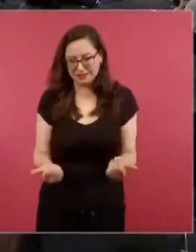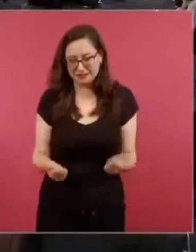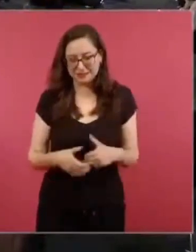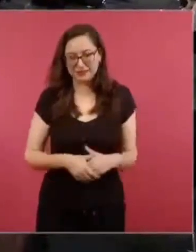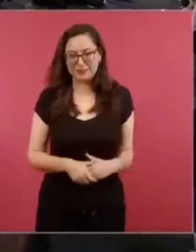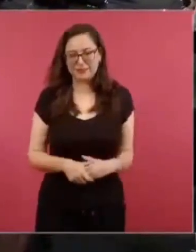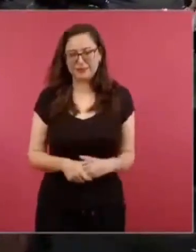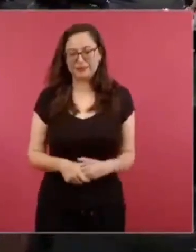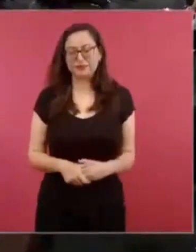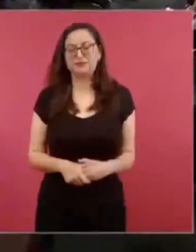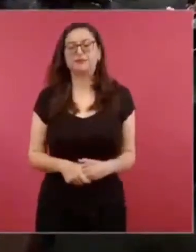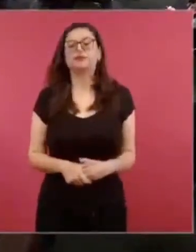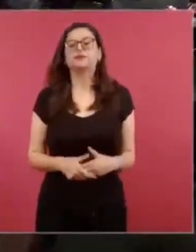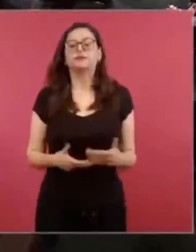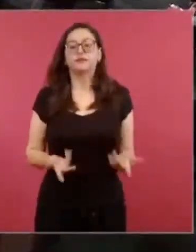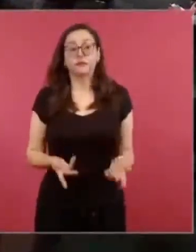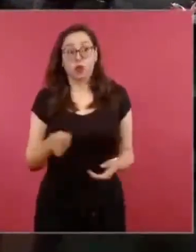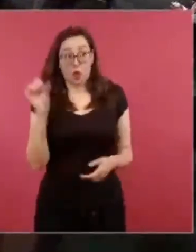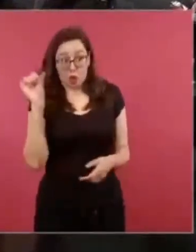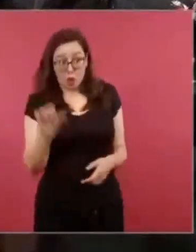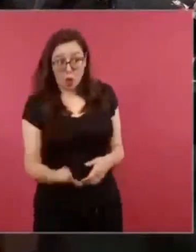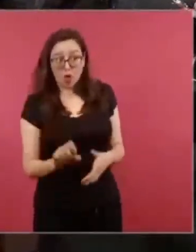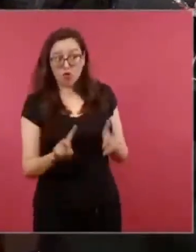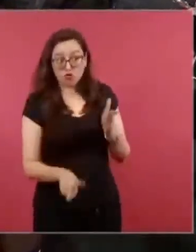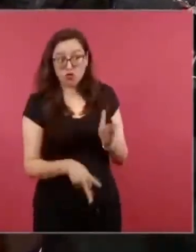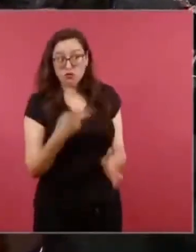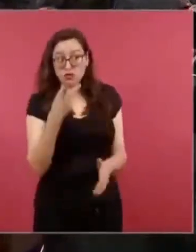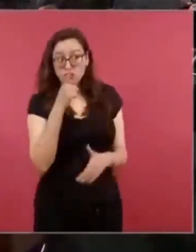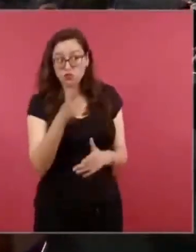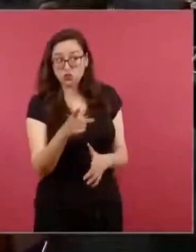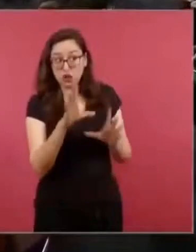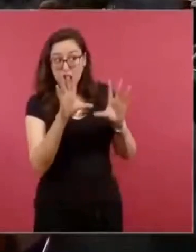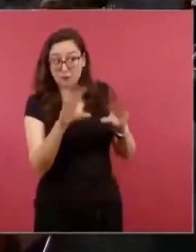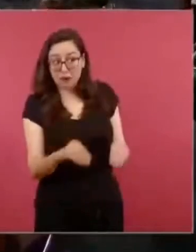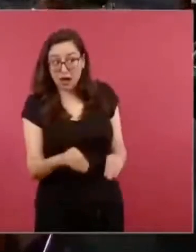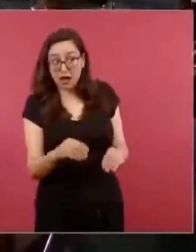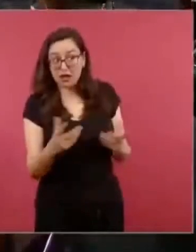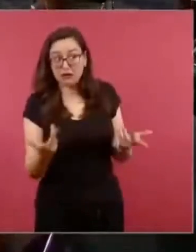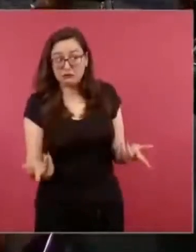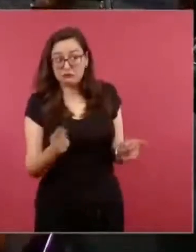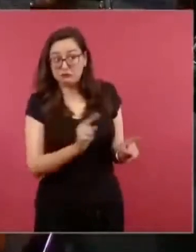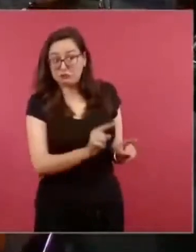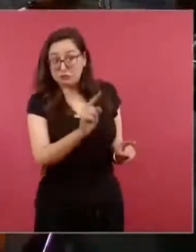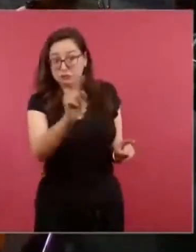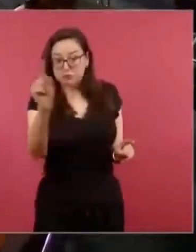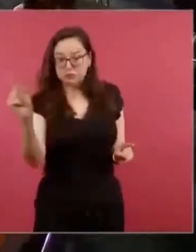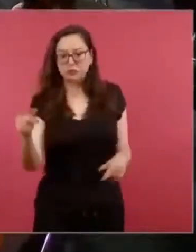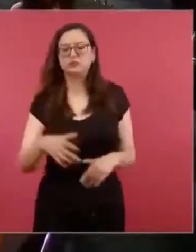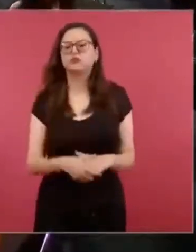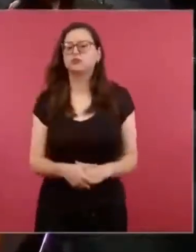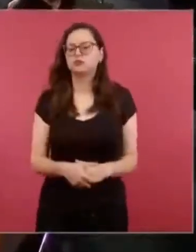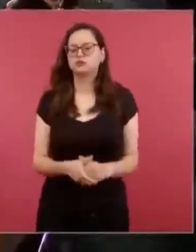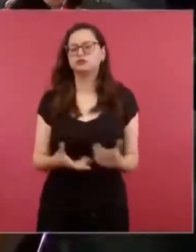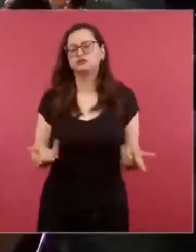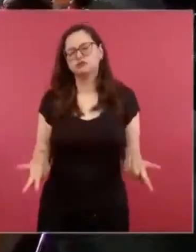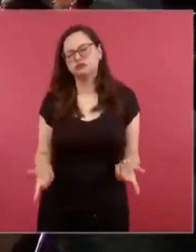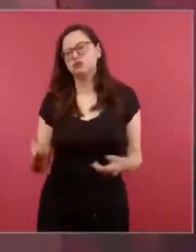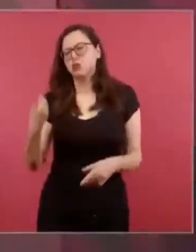avanzando bastante para que se ponga